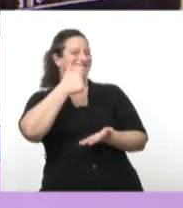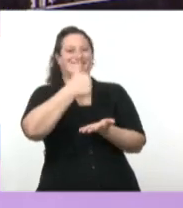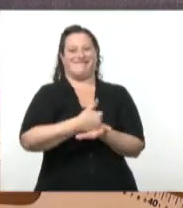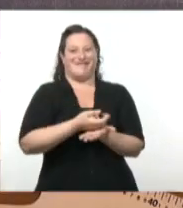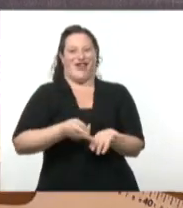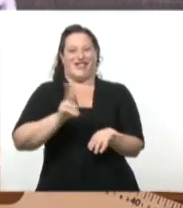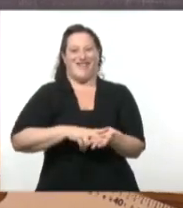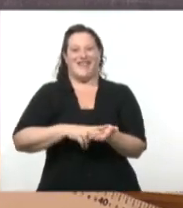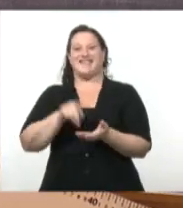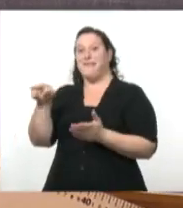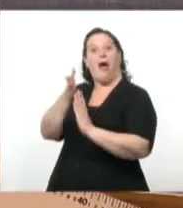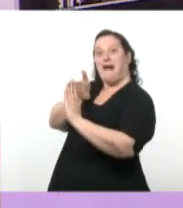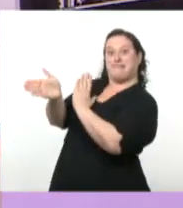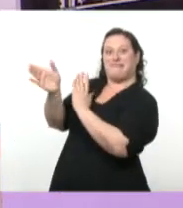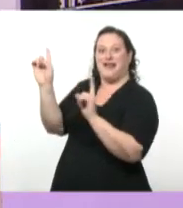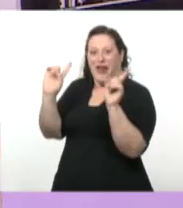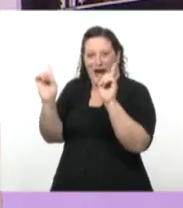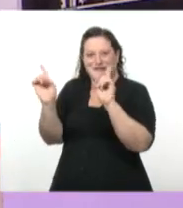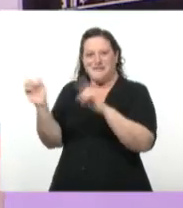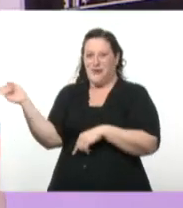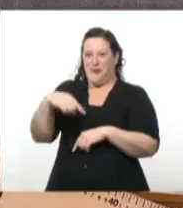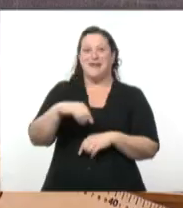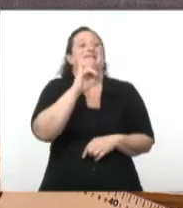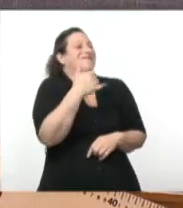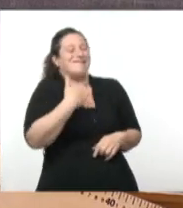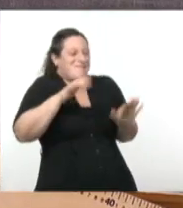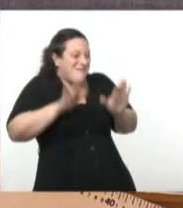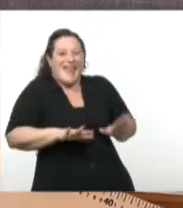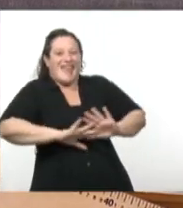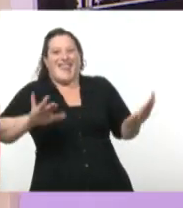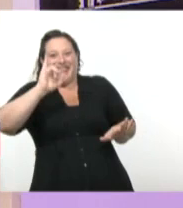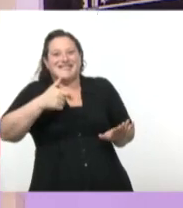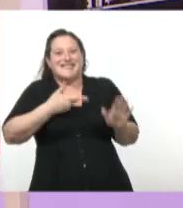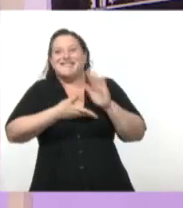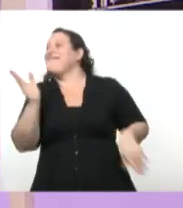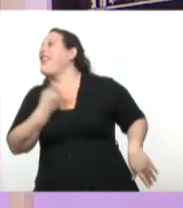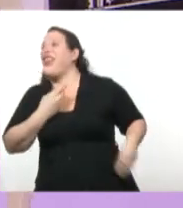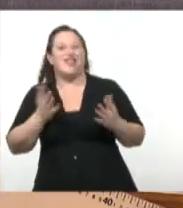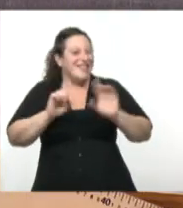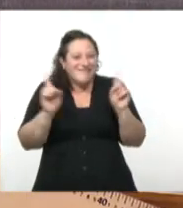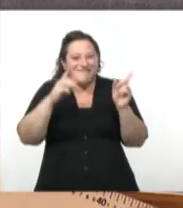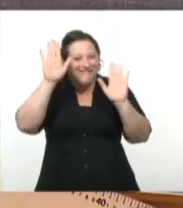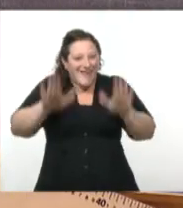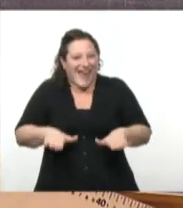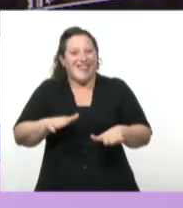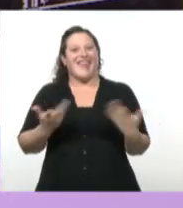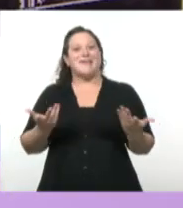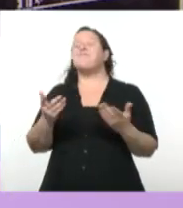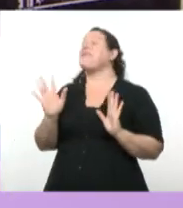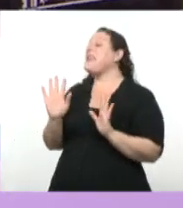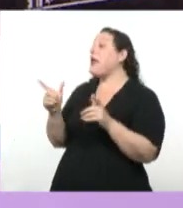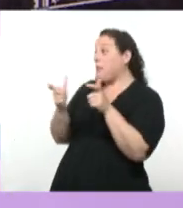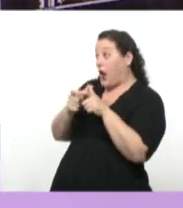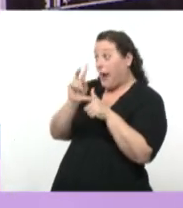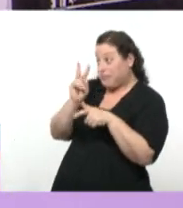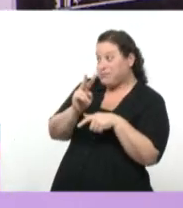te podrías haber ido. No me me quedé. dónde iba a ir? No sé, no, es cierto, es cierto. Escúchame, ¿y te viste el programa anterior? Sí, me